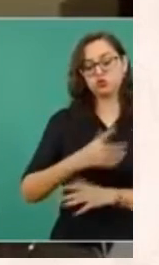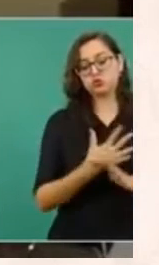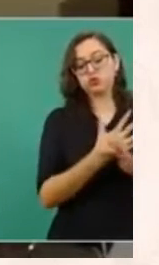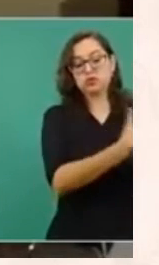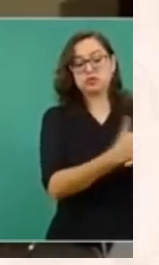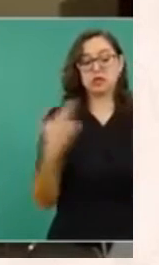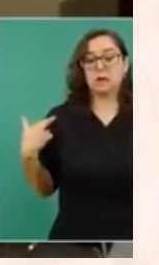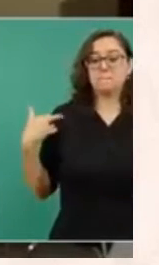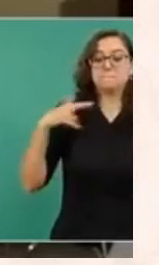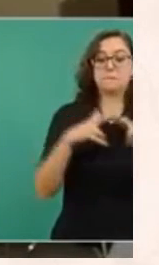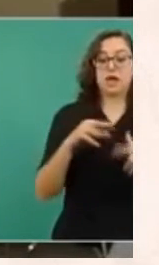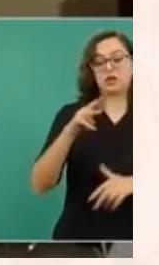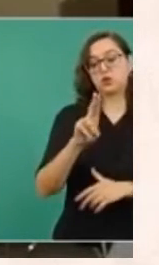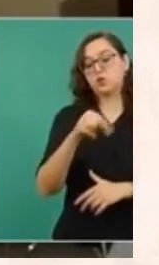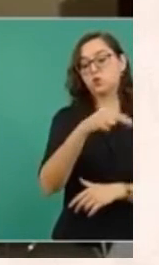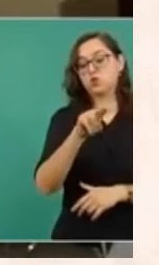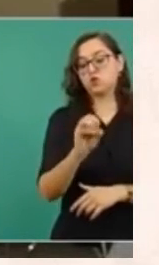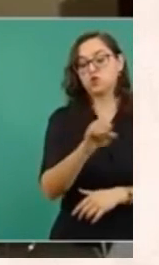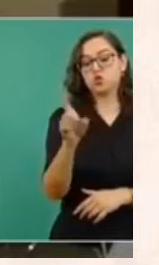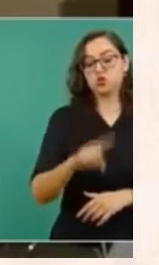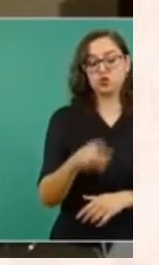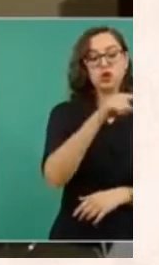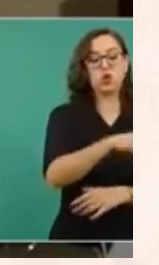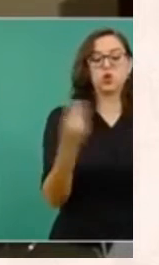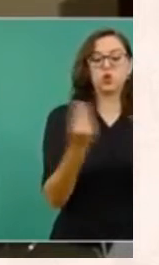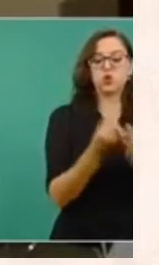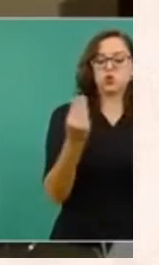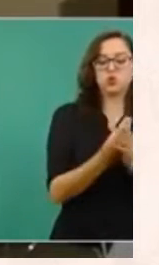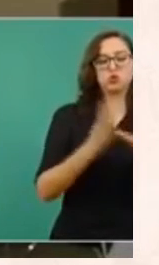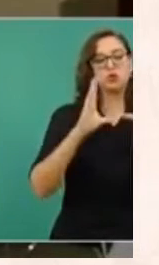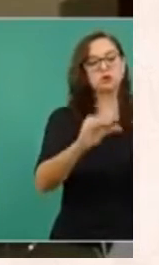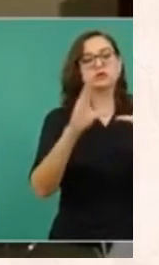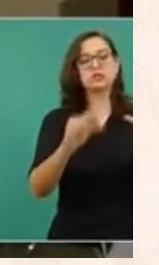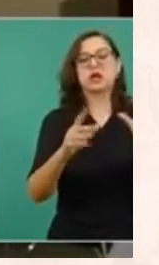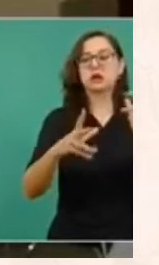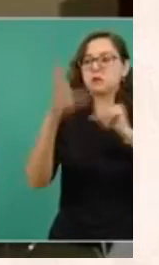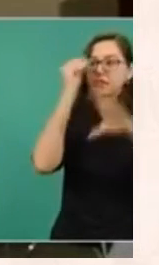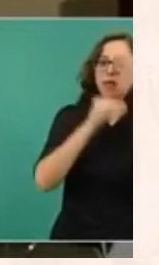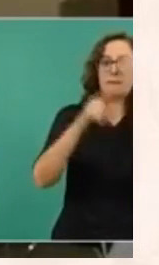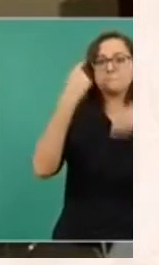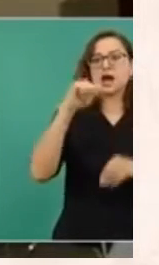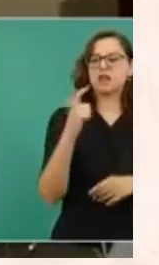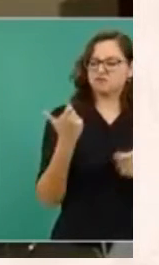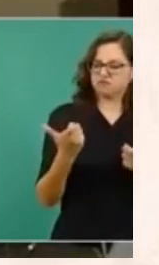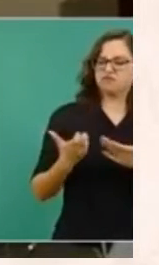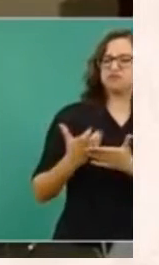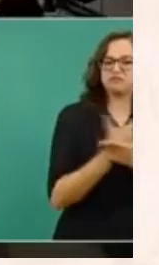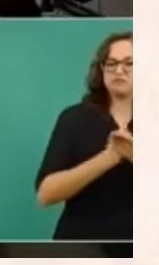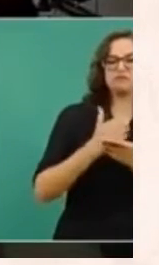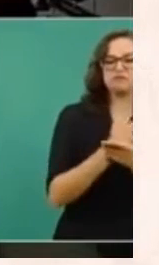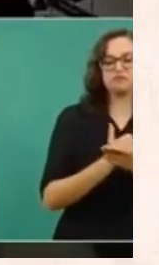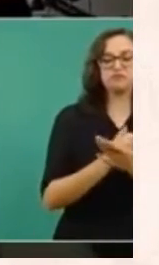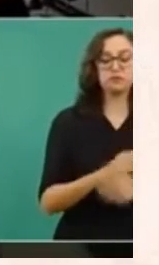vende cursos de emprendimiento y de cómo hacerse millonario. Y bueno, durante una conferencia